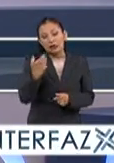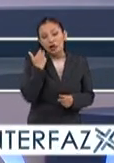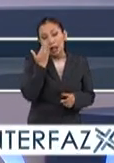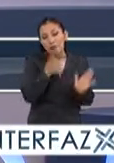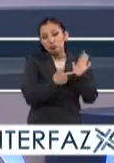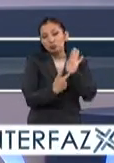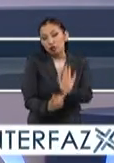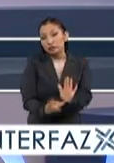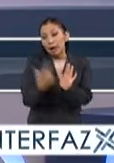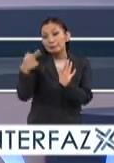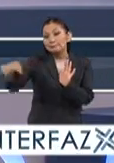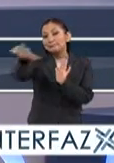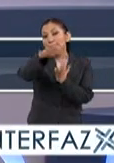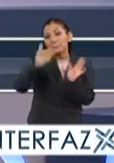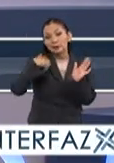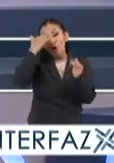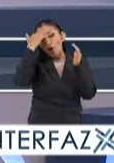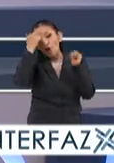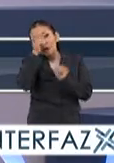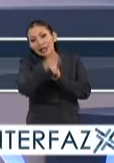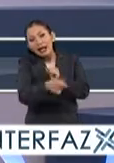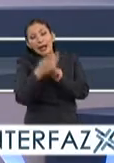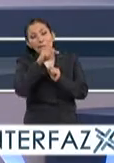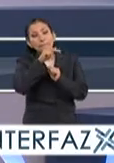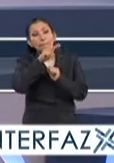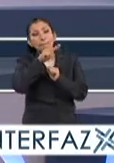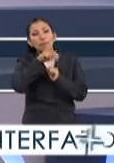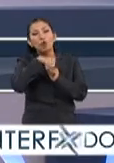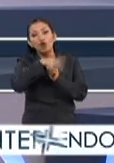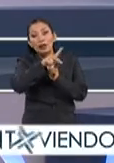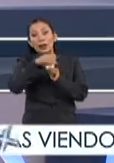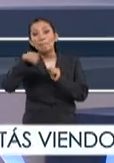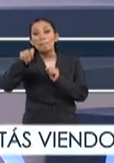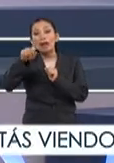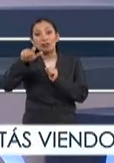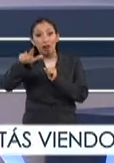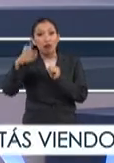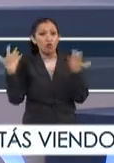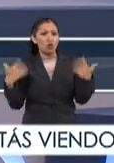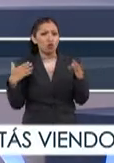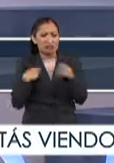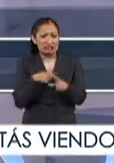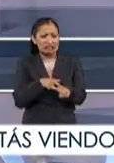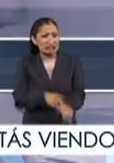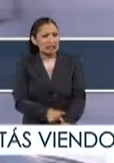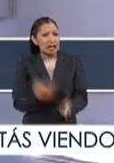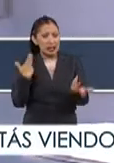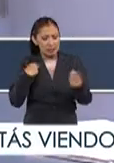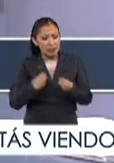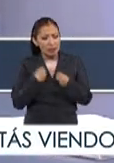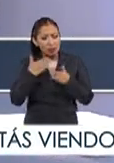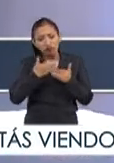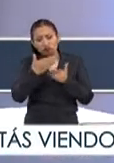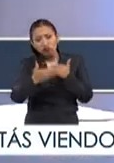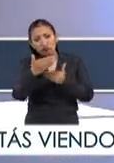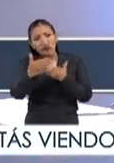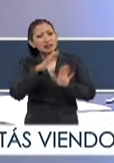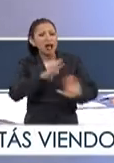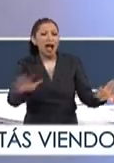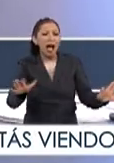lo que queremos mostrarle al público obviamente el punk y el metal pues siguen vivos pero digamos que ya vivimos en una etapa ya